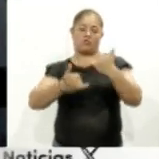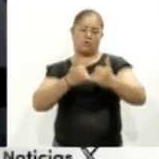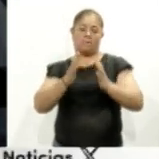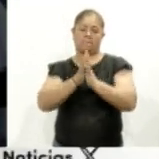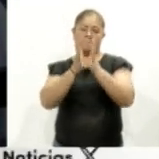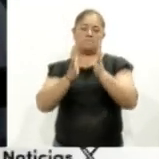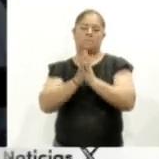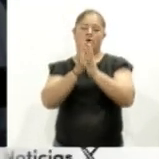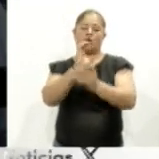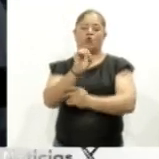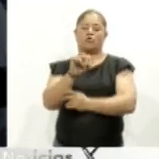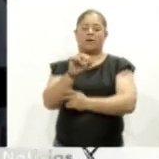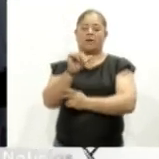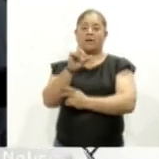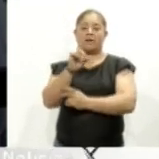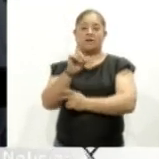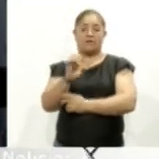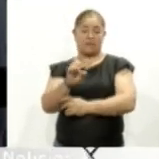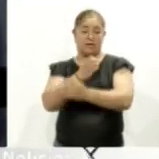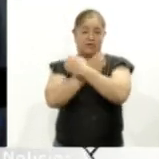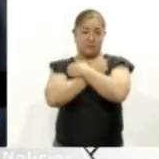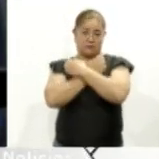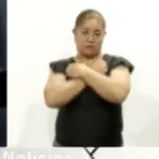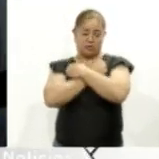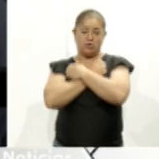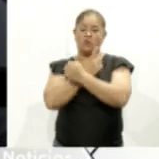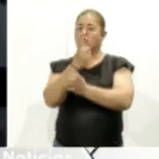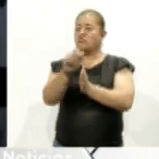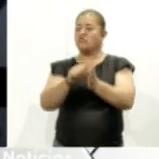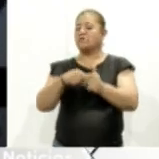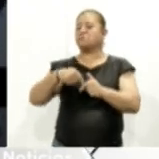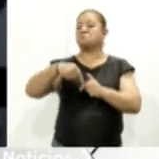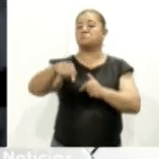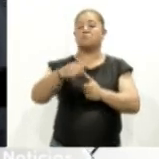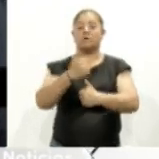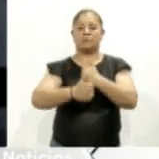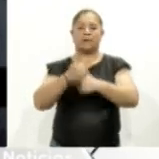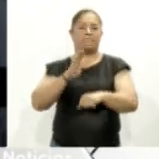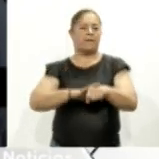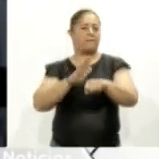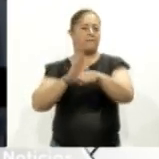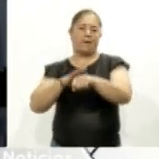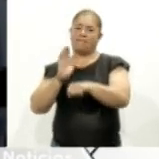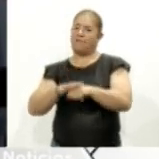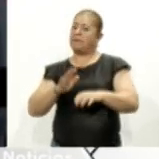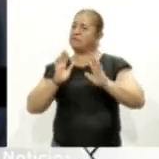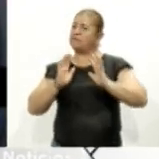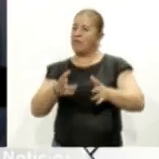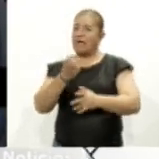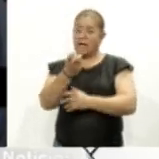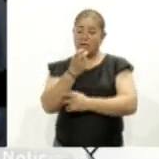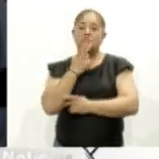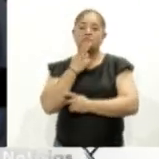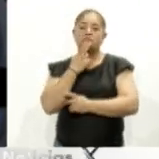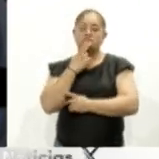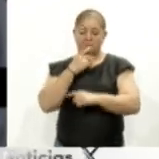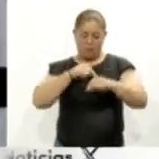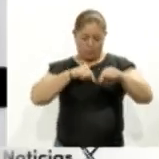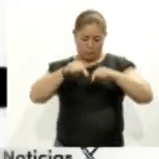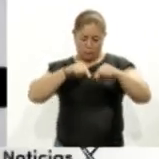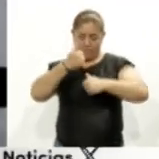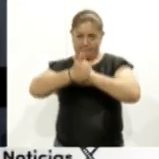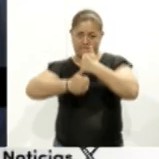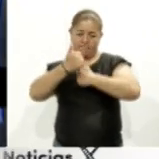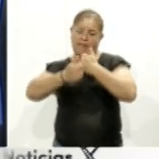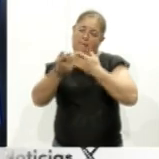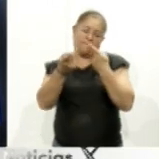Escolares, que previos ahorita están en un mes y ellos ya están compitiendo más en forma y les sirve este torneo de feria para preparación.